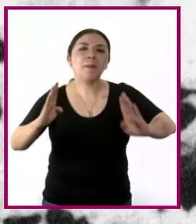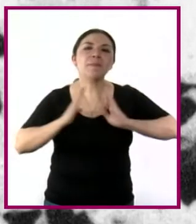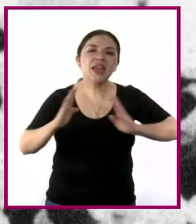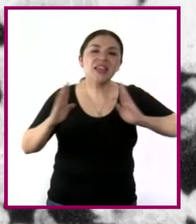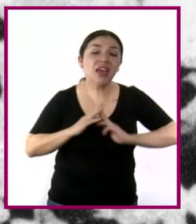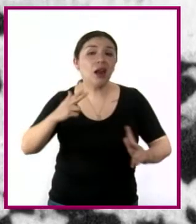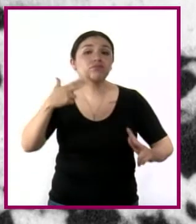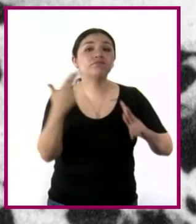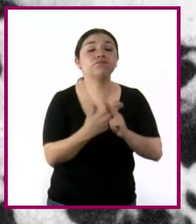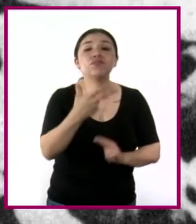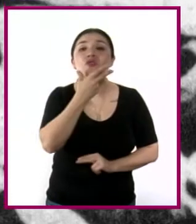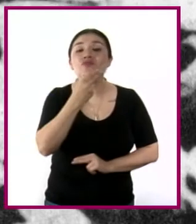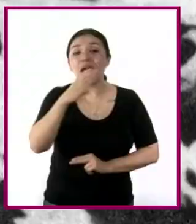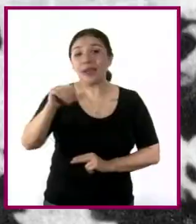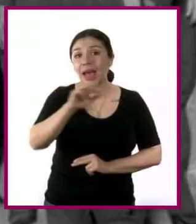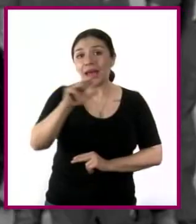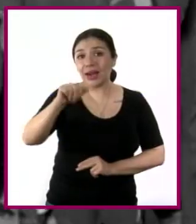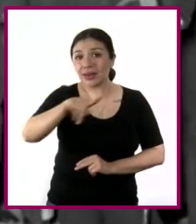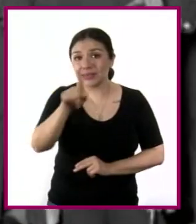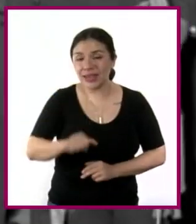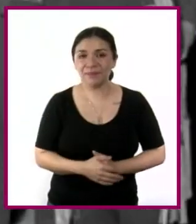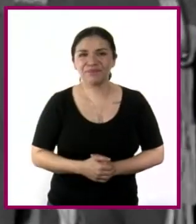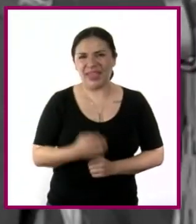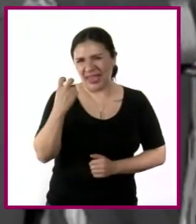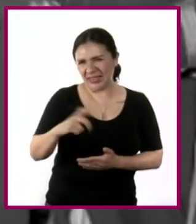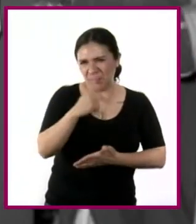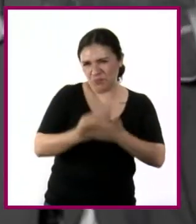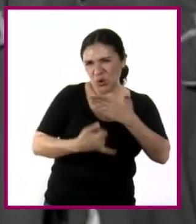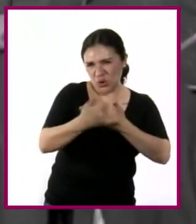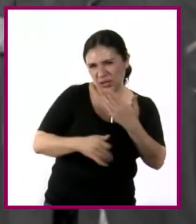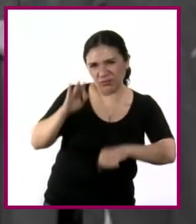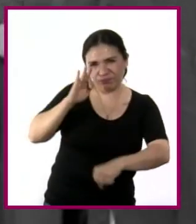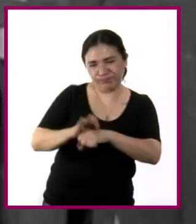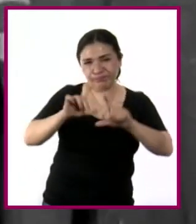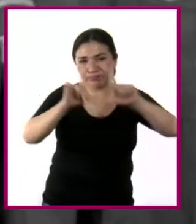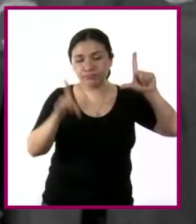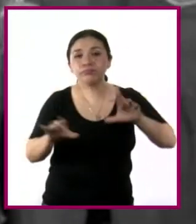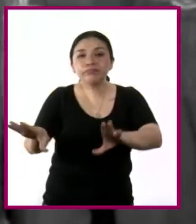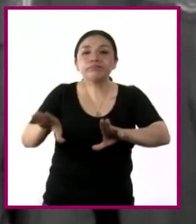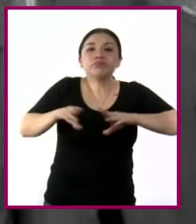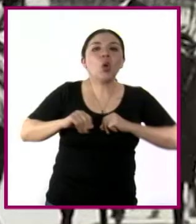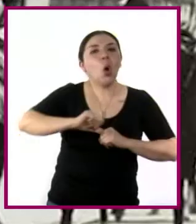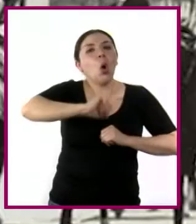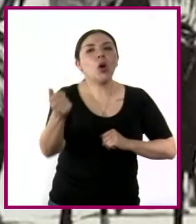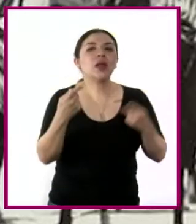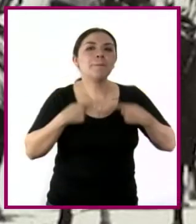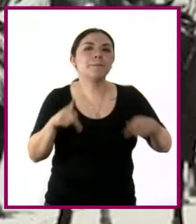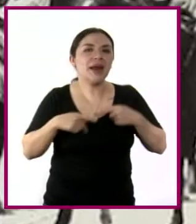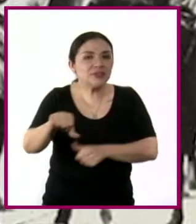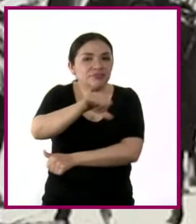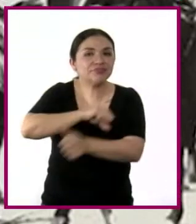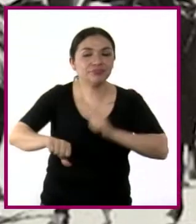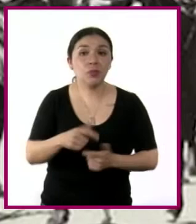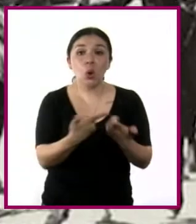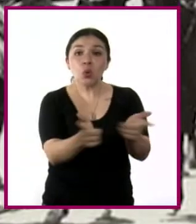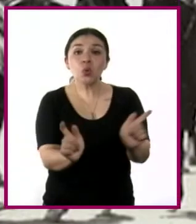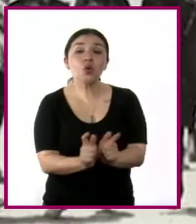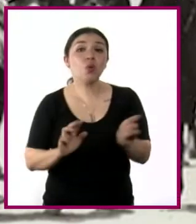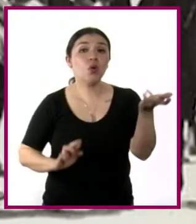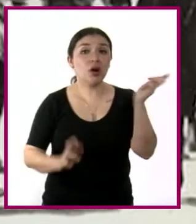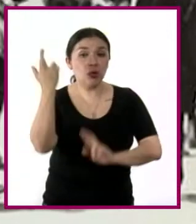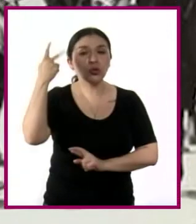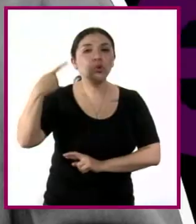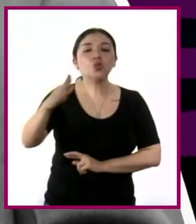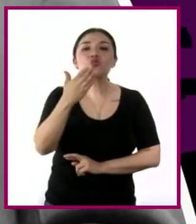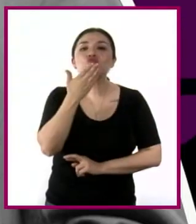el asesinato de Carranza. El proyecto de nación fue asumido por sus sucesores, el Grupo Revolucionario